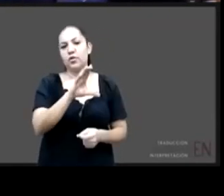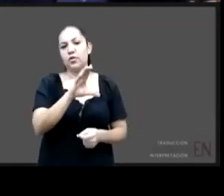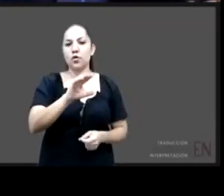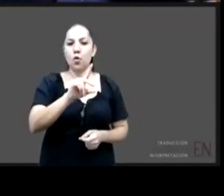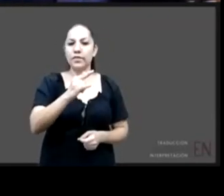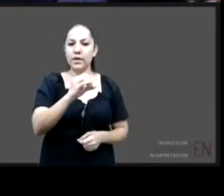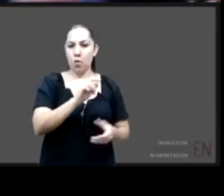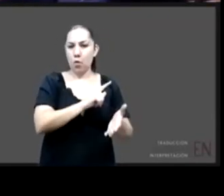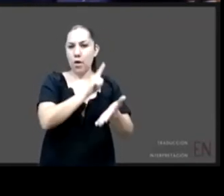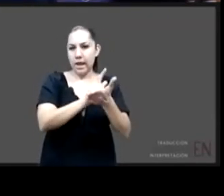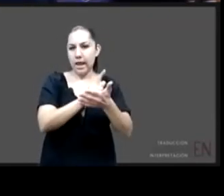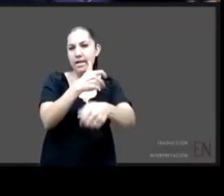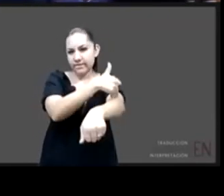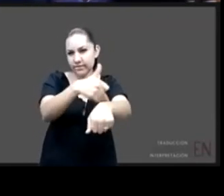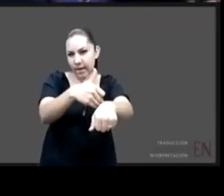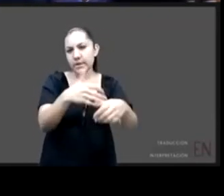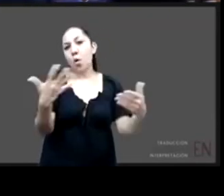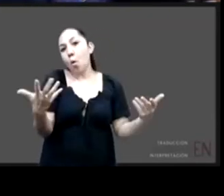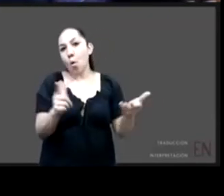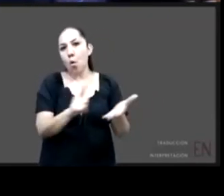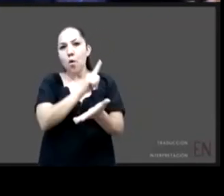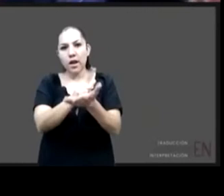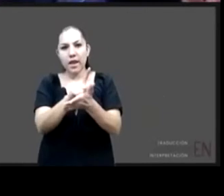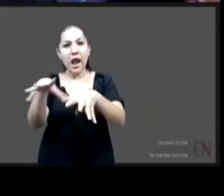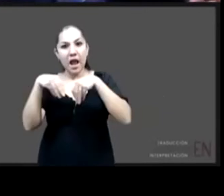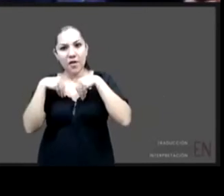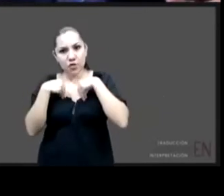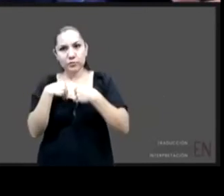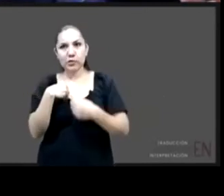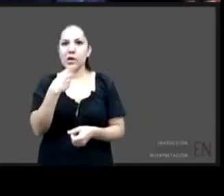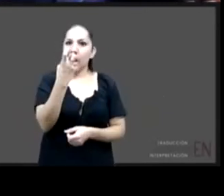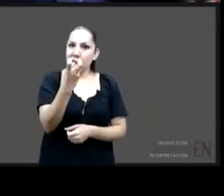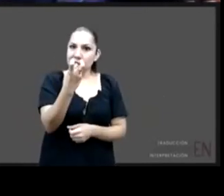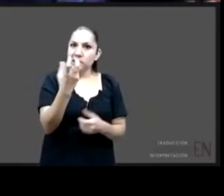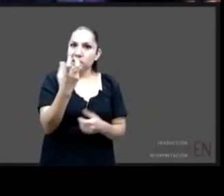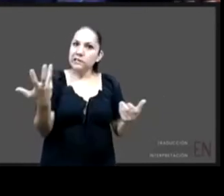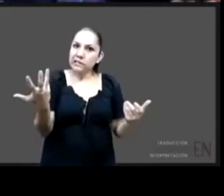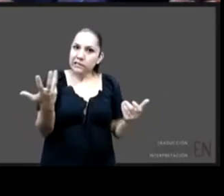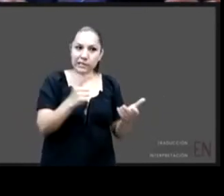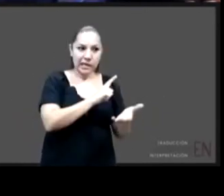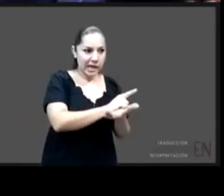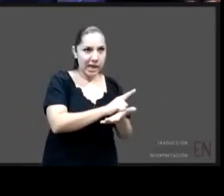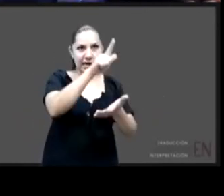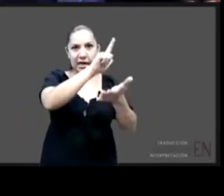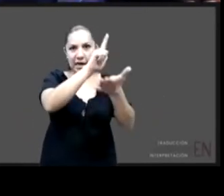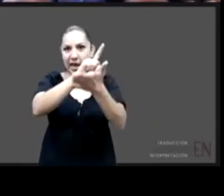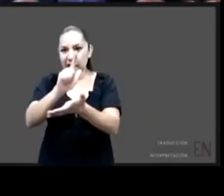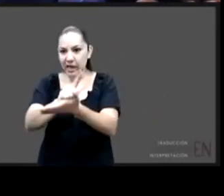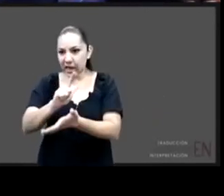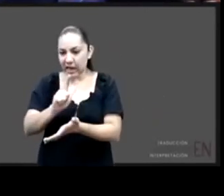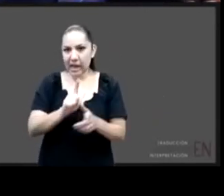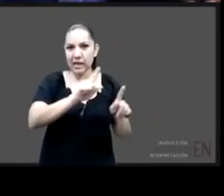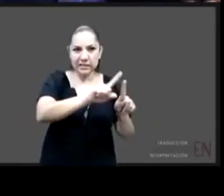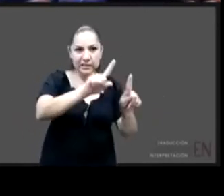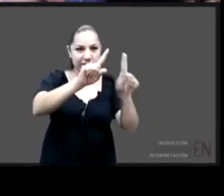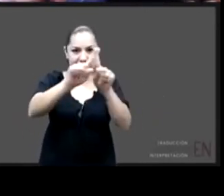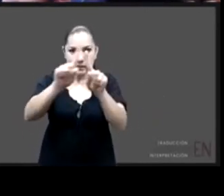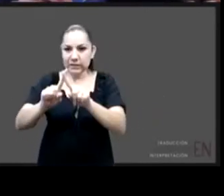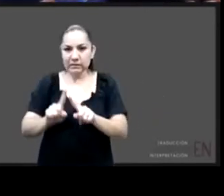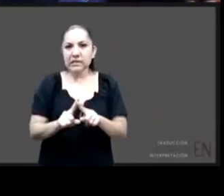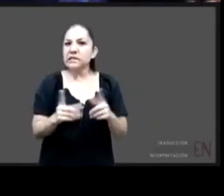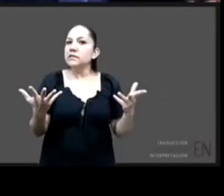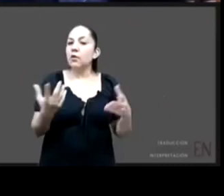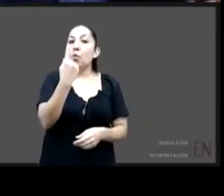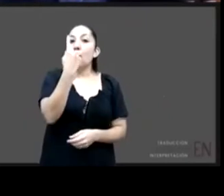adopción, es decir, un entramado enorme que hoy día no nos da cuenta de una sola manera, de un